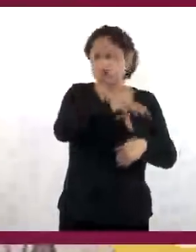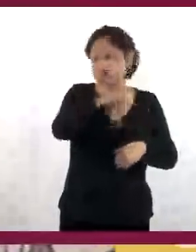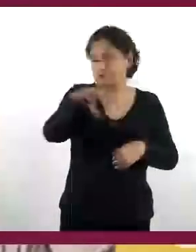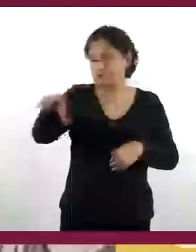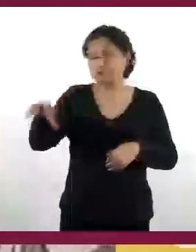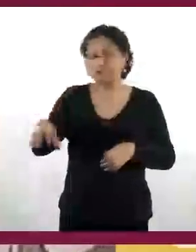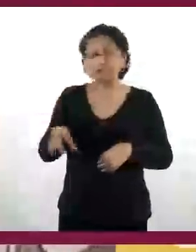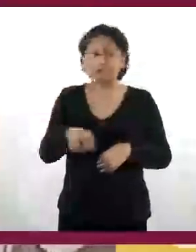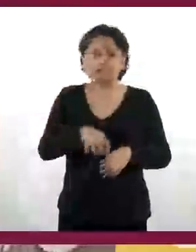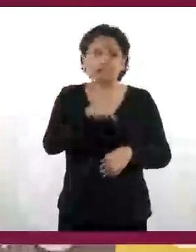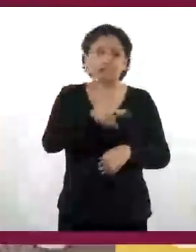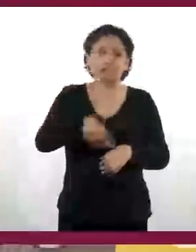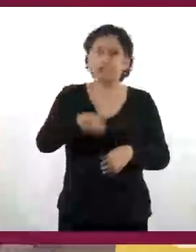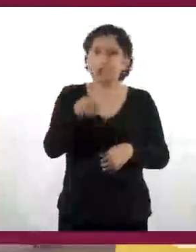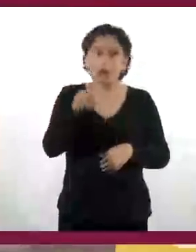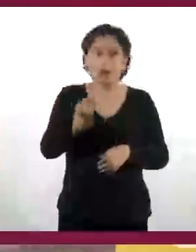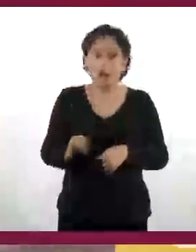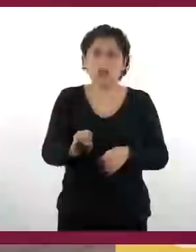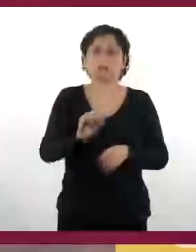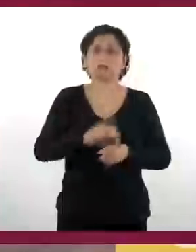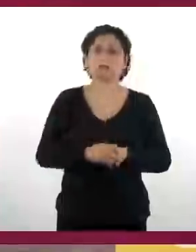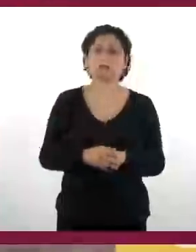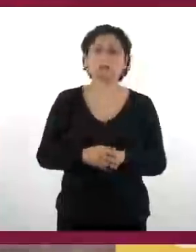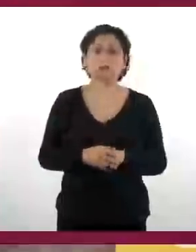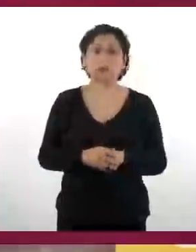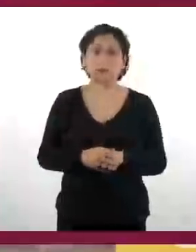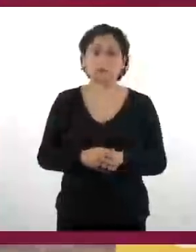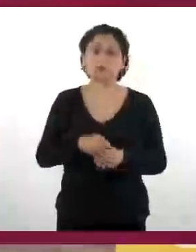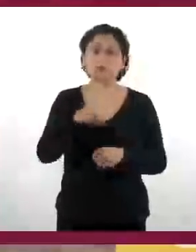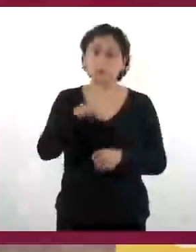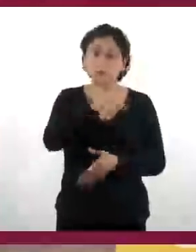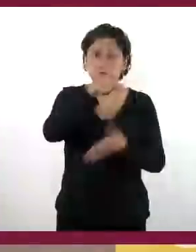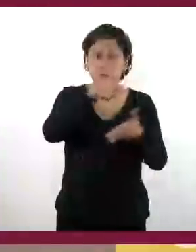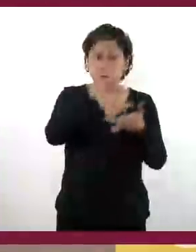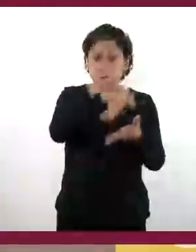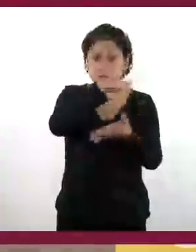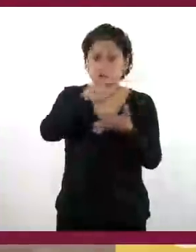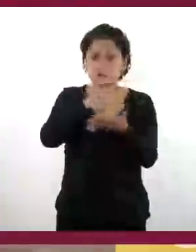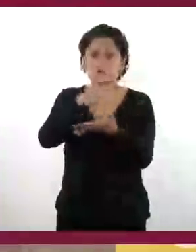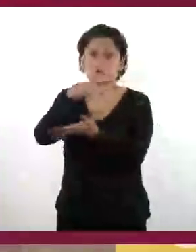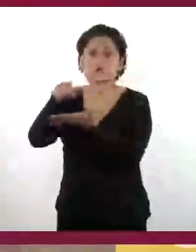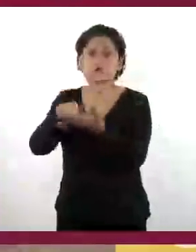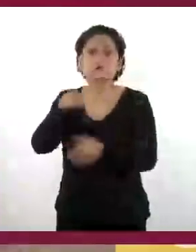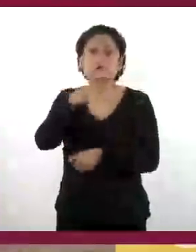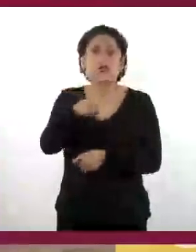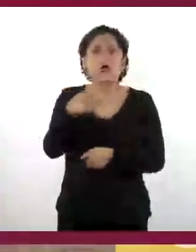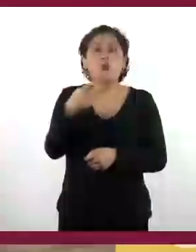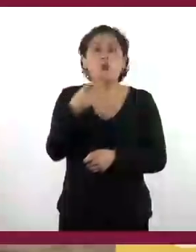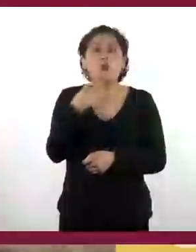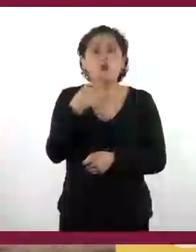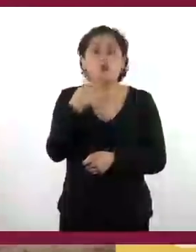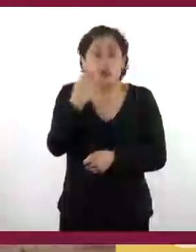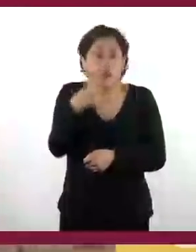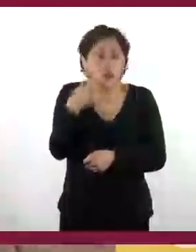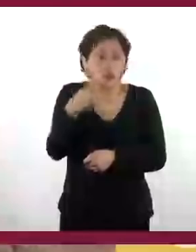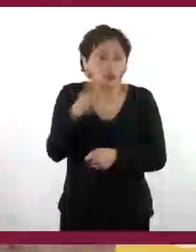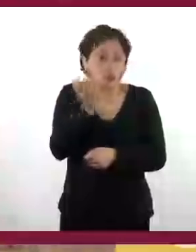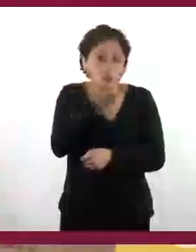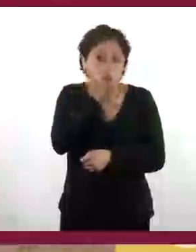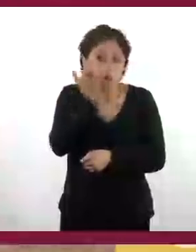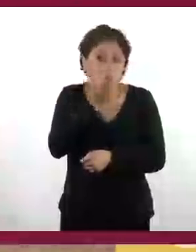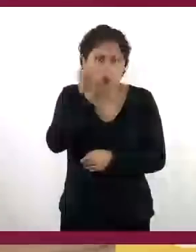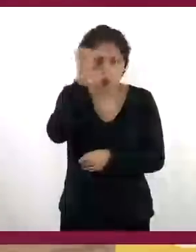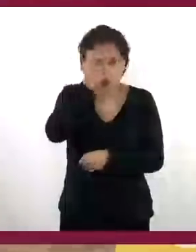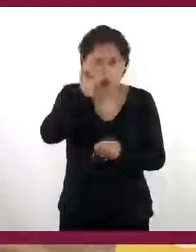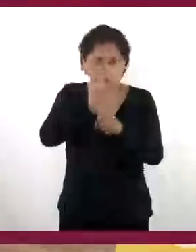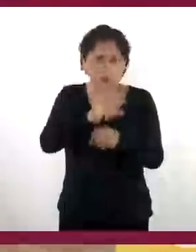sobre una base itinerante. Ocupaban un punto determinado en cierta estación del año. Una vez que los recursos provenientes de la recolección o